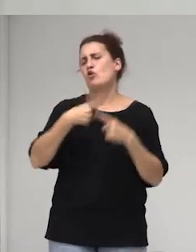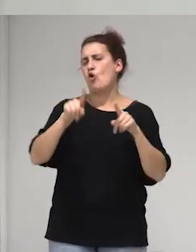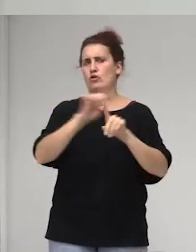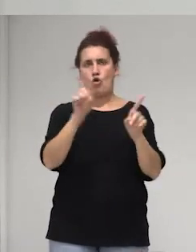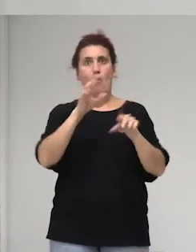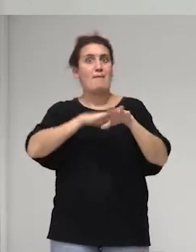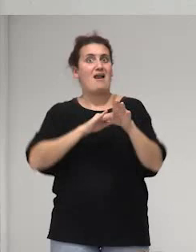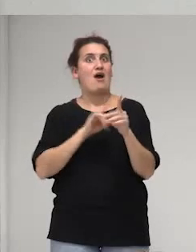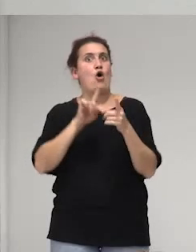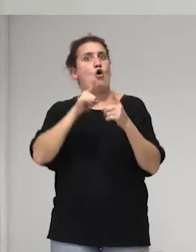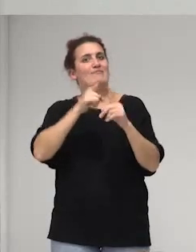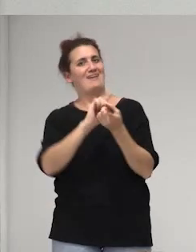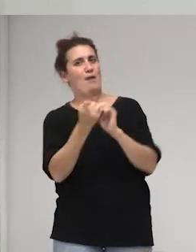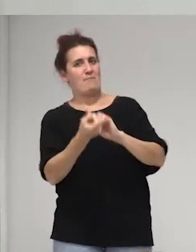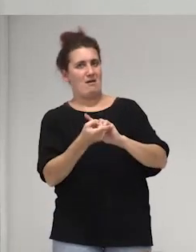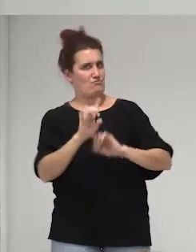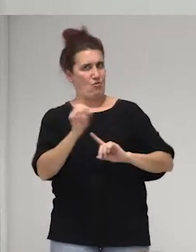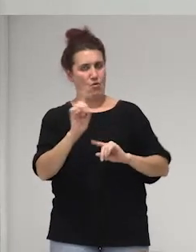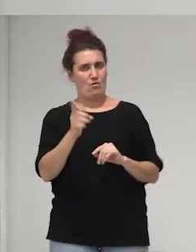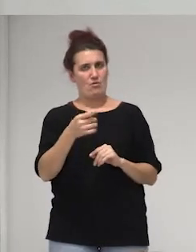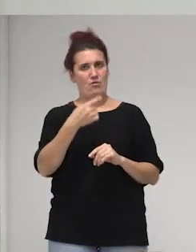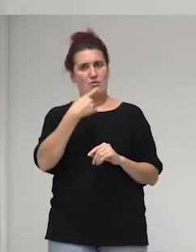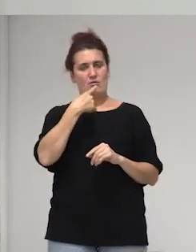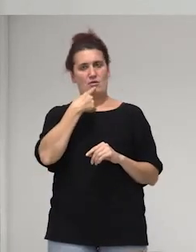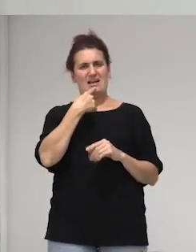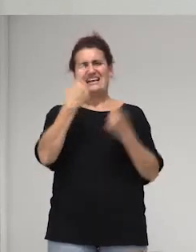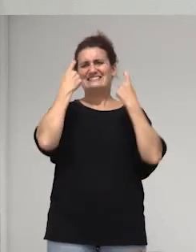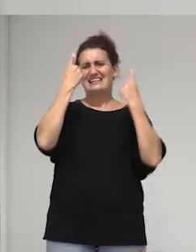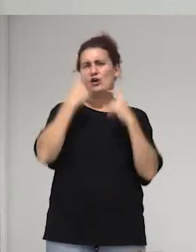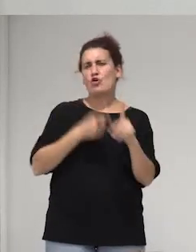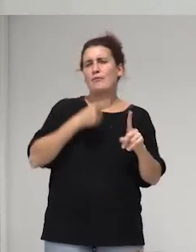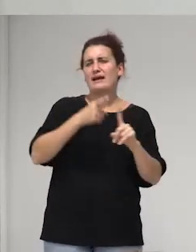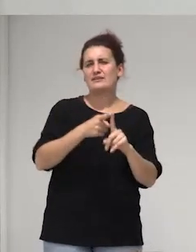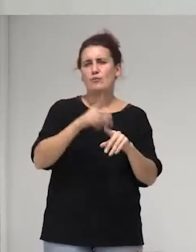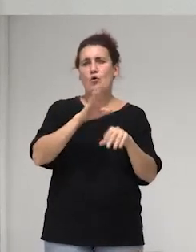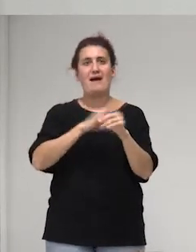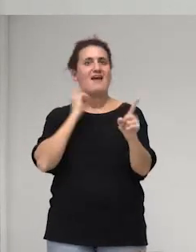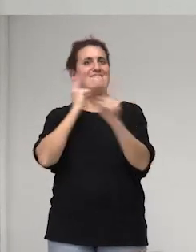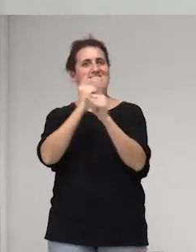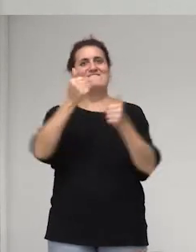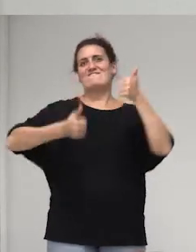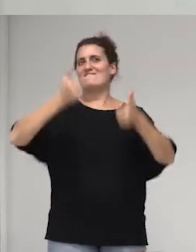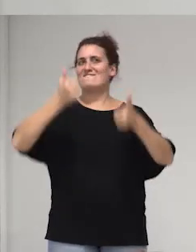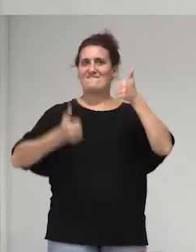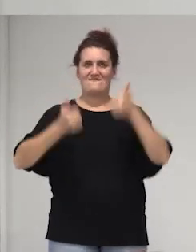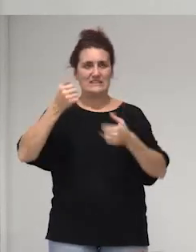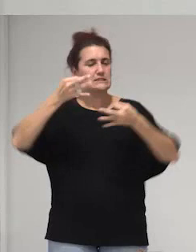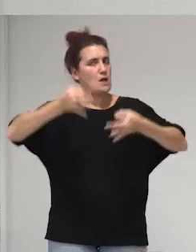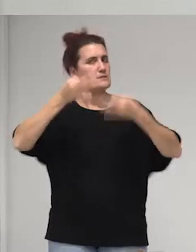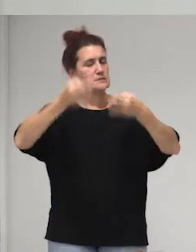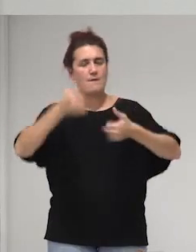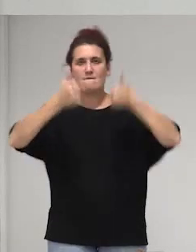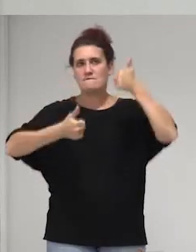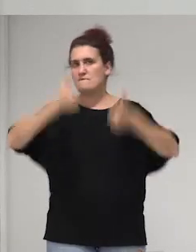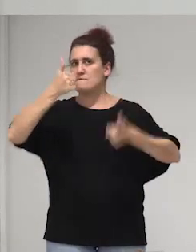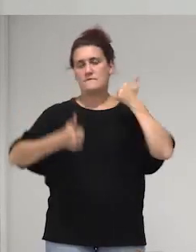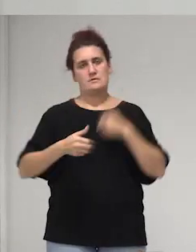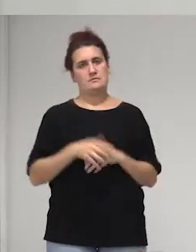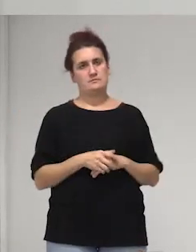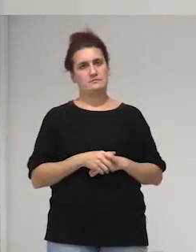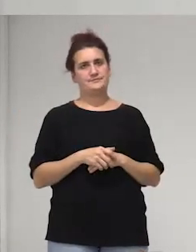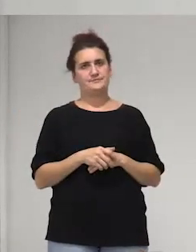que cambiemos sino que nos enseñaron para ponernos en competencia y bueno creo